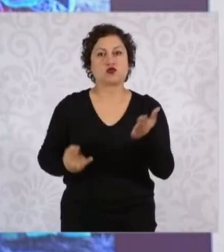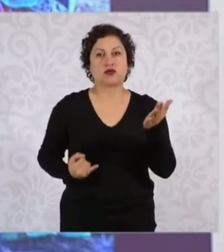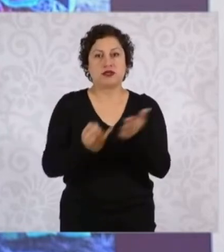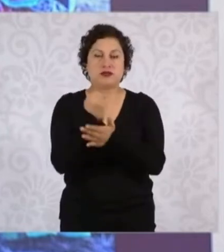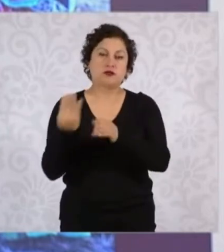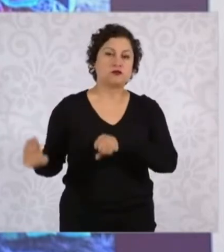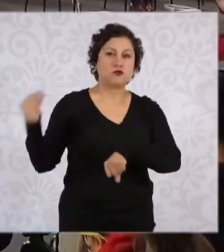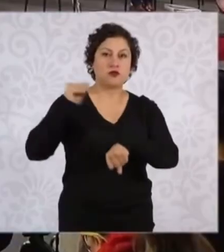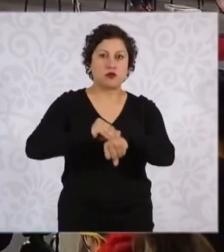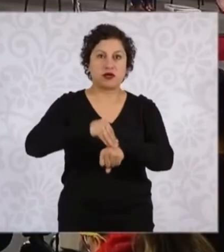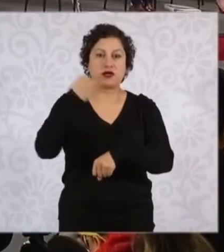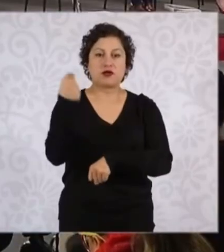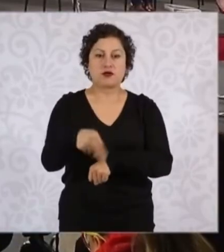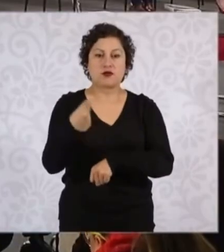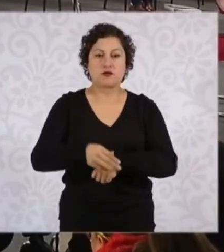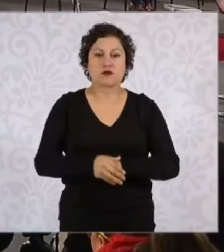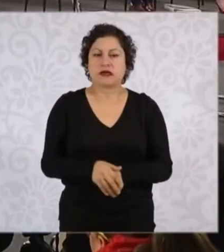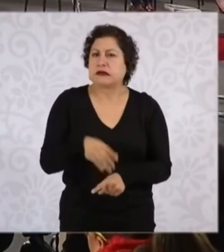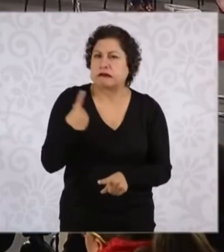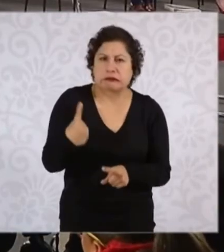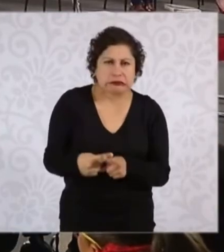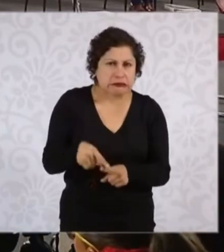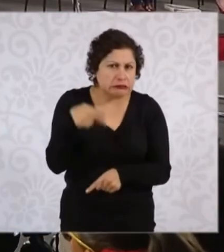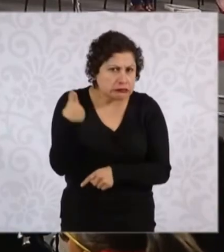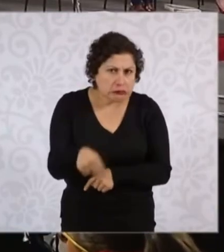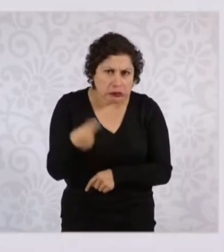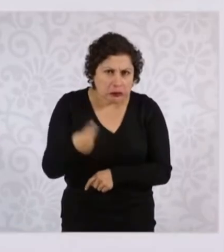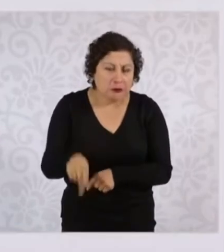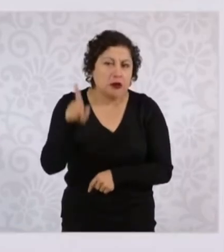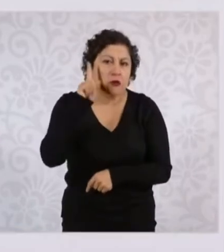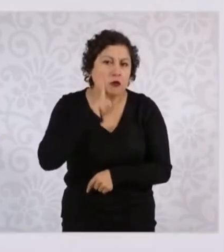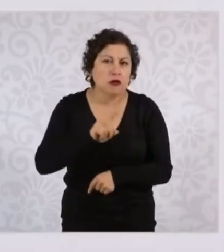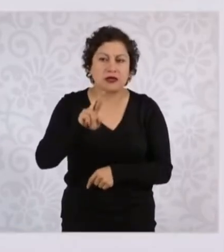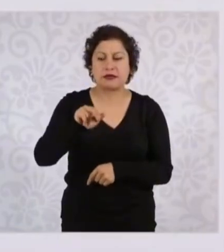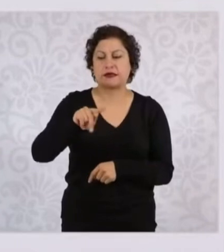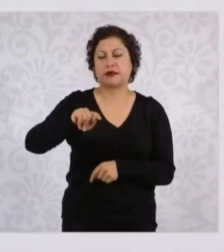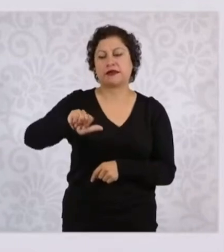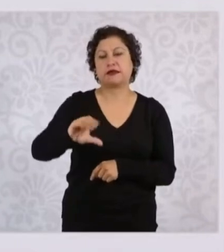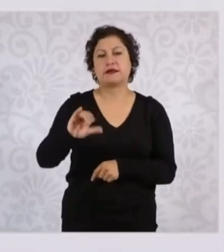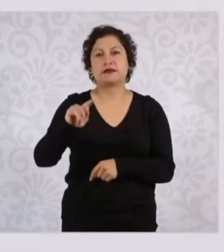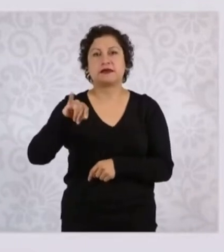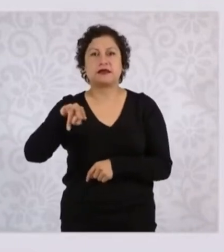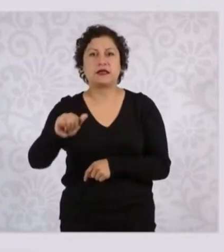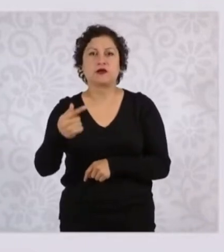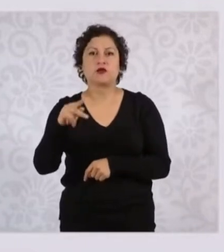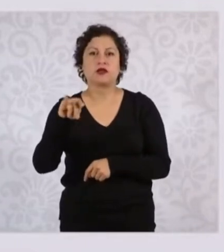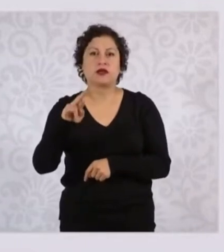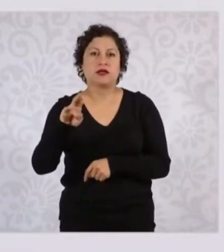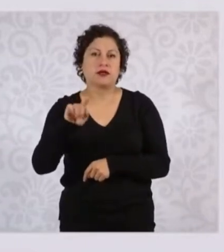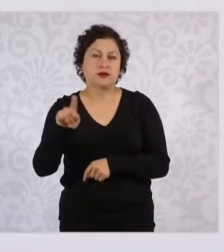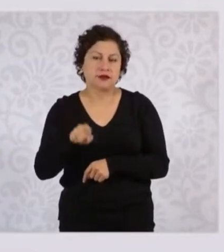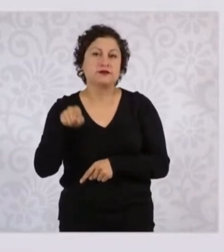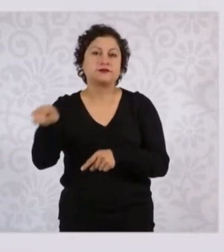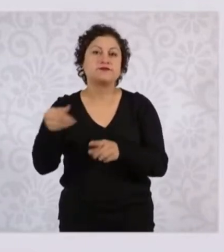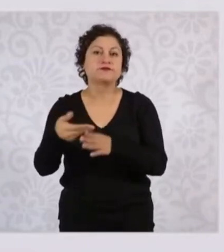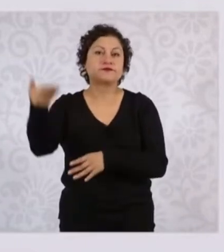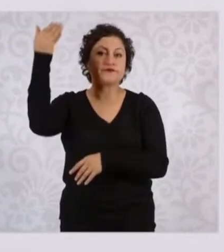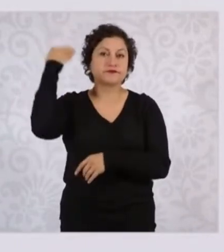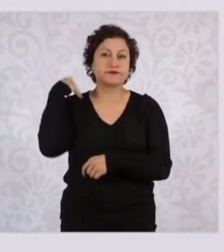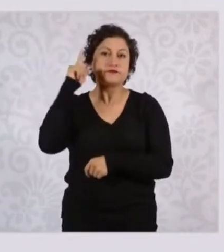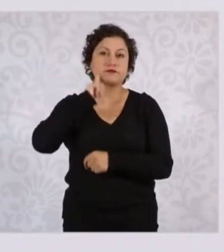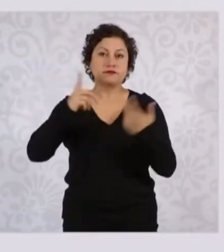Sheinbaum. ¿Quién fue Rita Cetina? Rita Cetina Gutiérrez fue una maestra, poeta